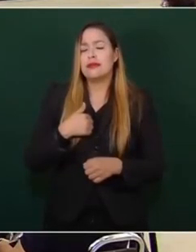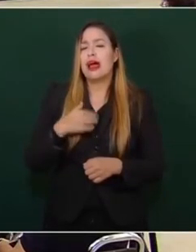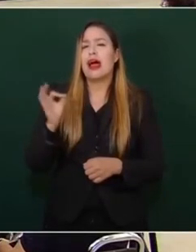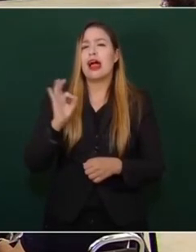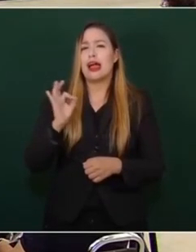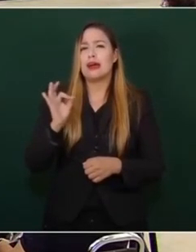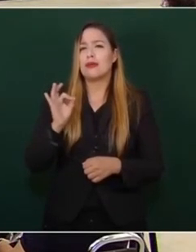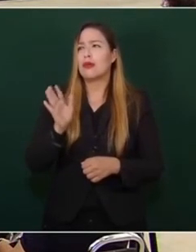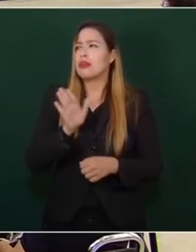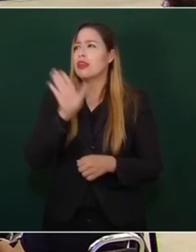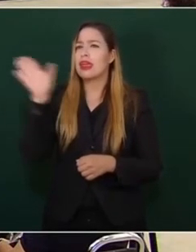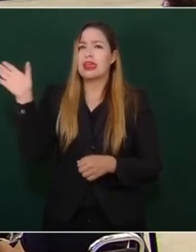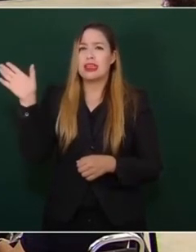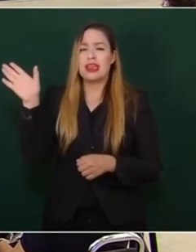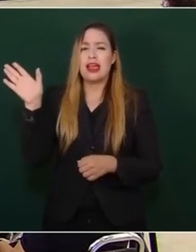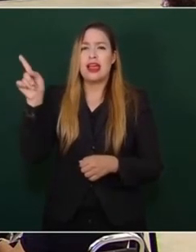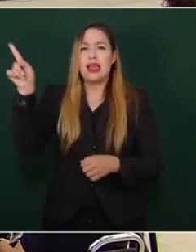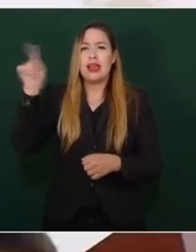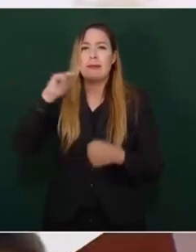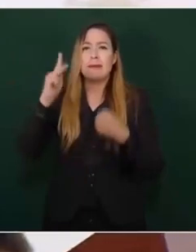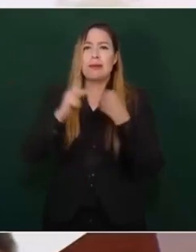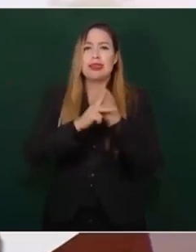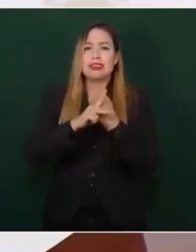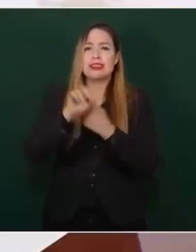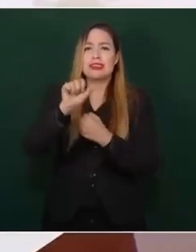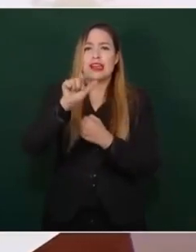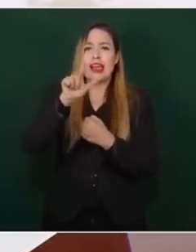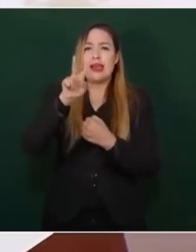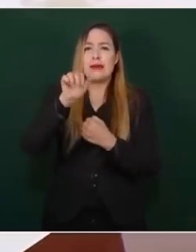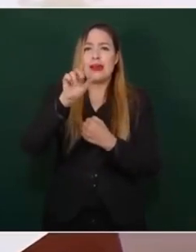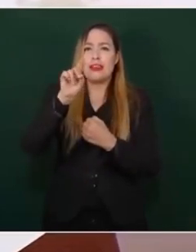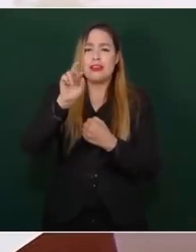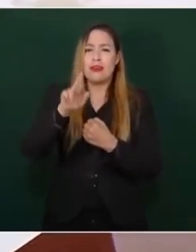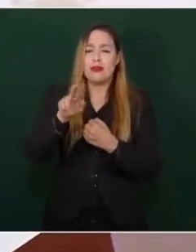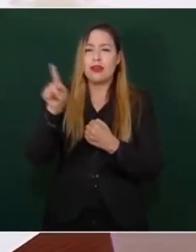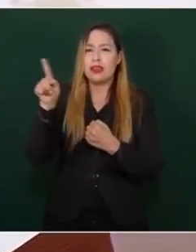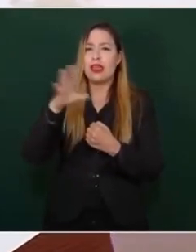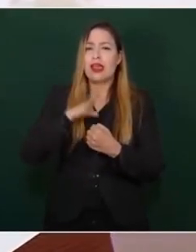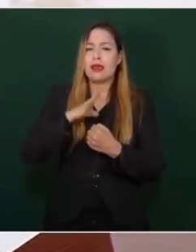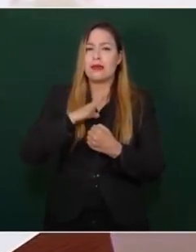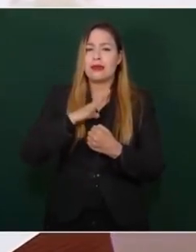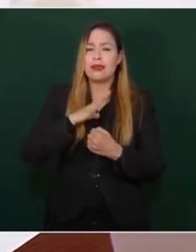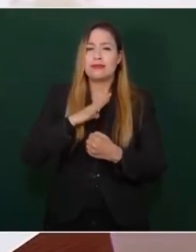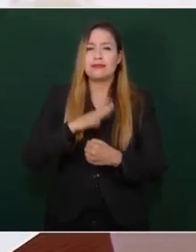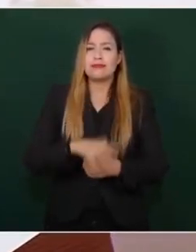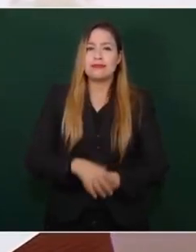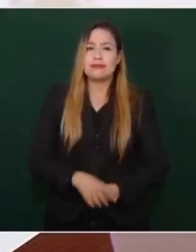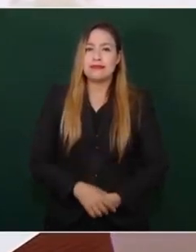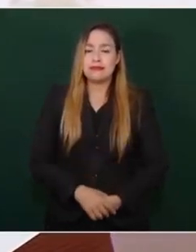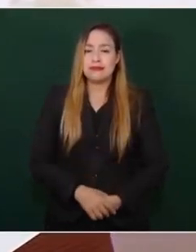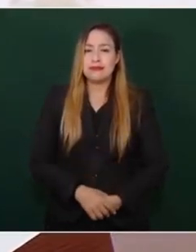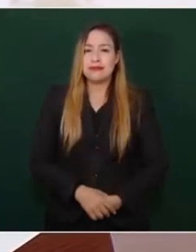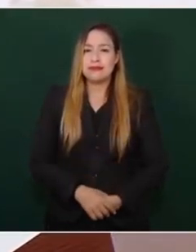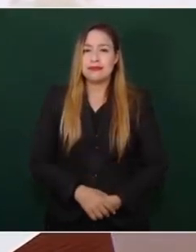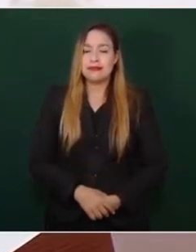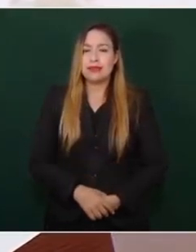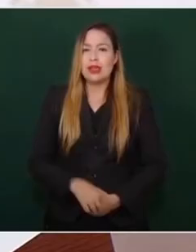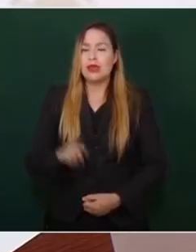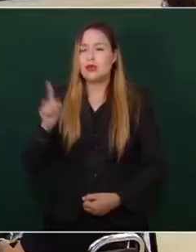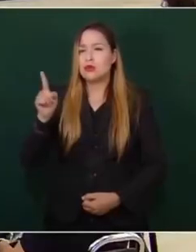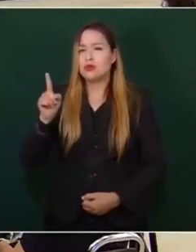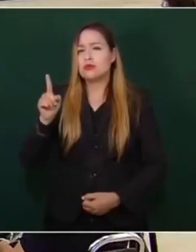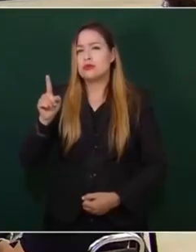de Monseñor Romero, para mí un santo que era